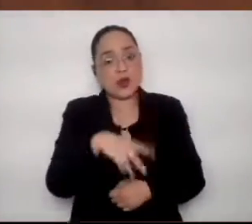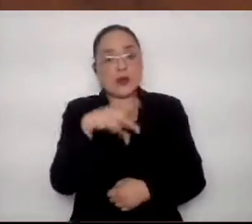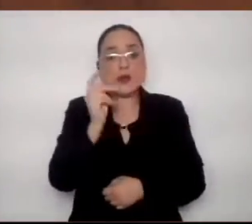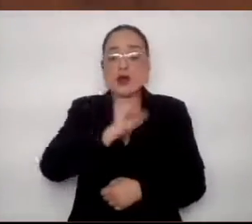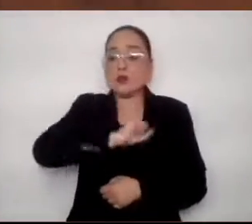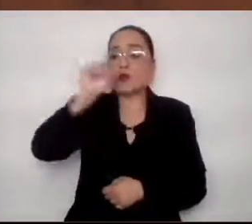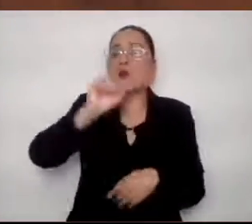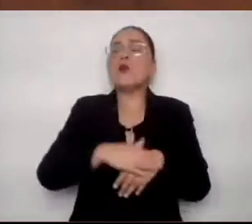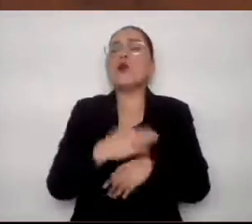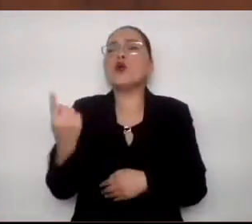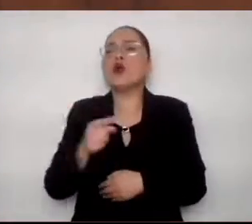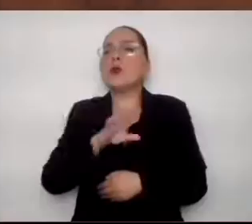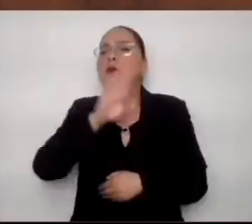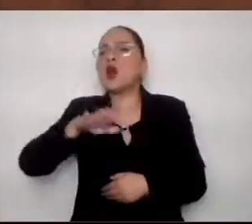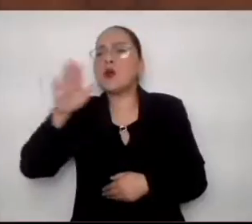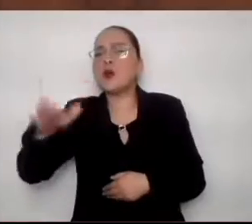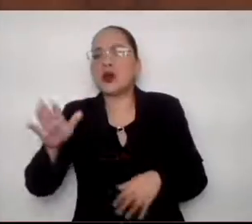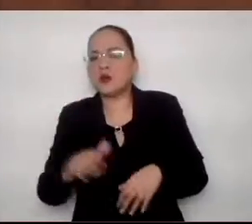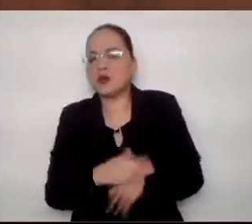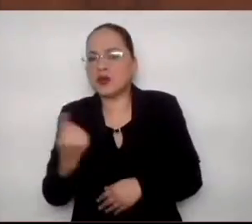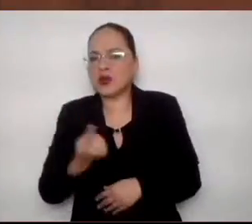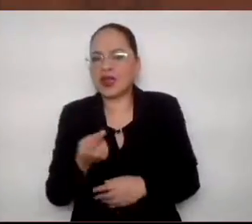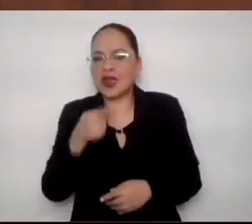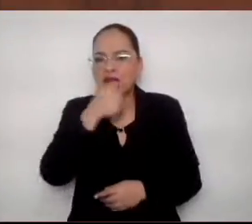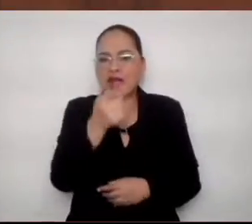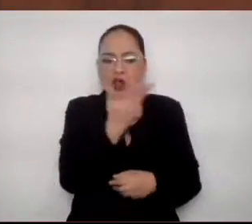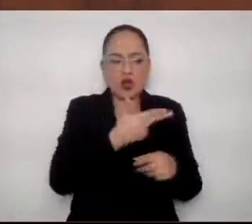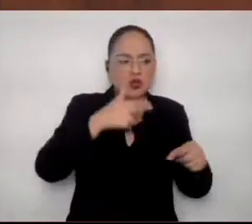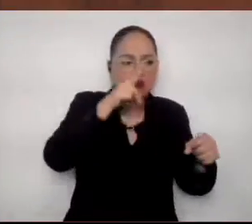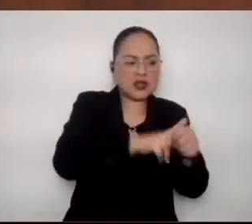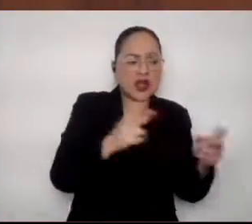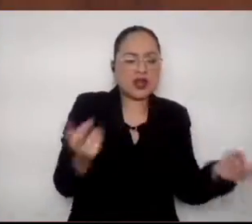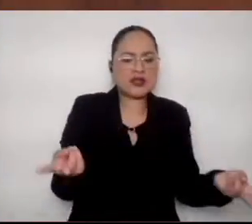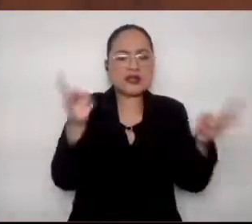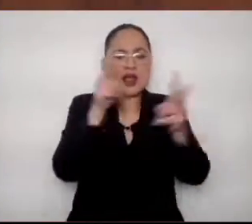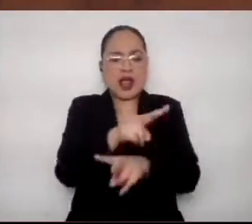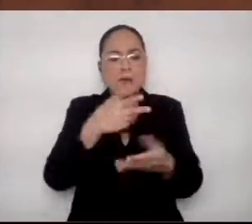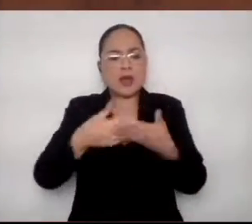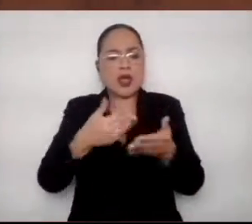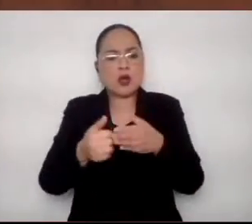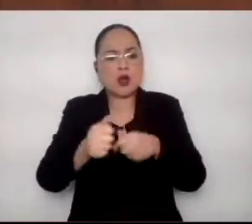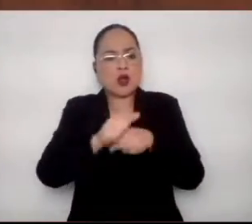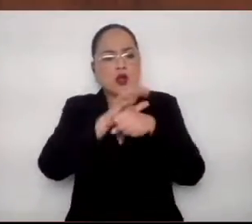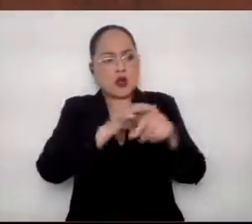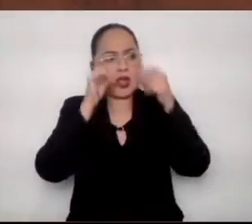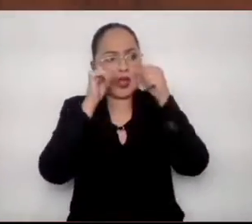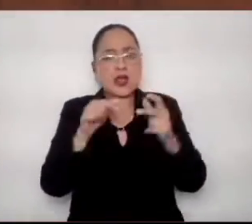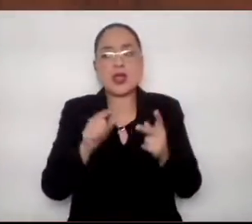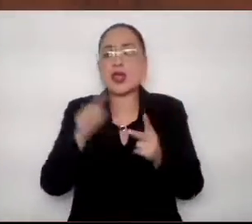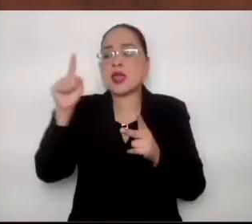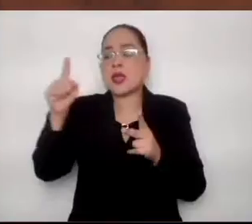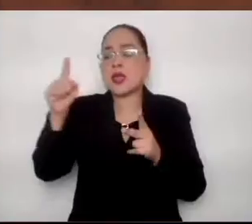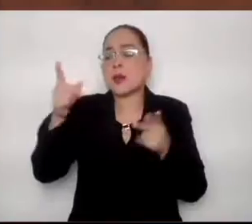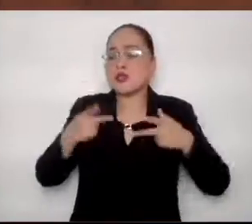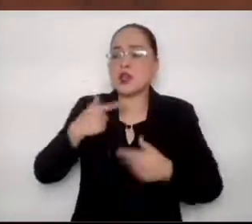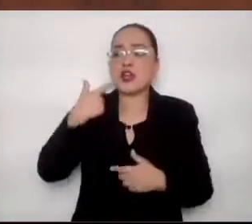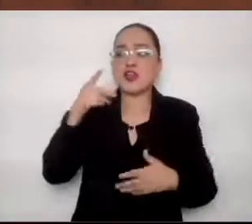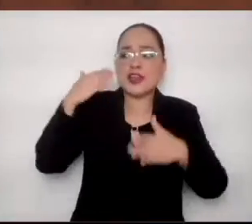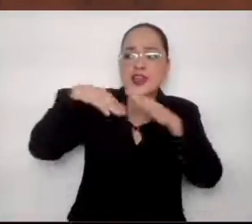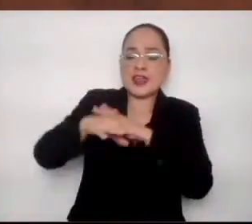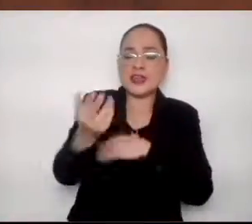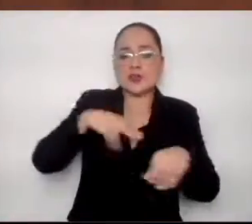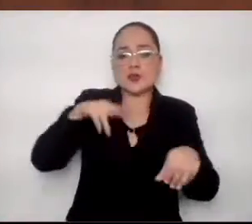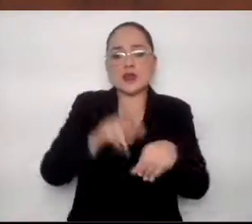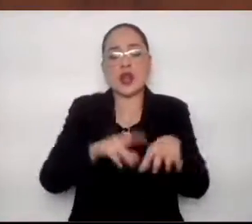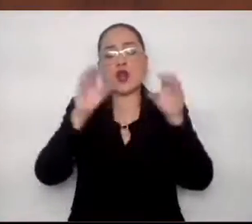se debió a la reconversión de hospitales, al temor de la gente de acercarse a las unidades hospitalarias o a la falla